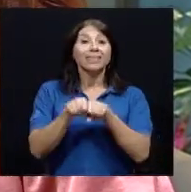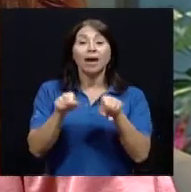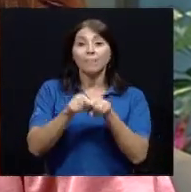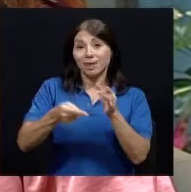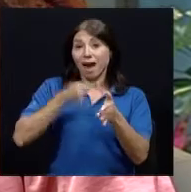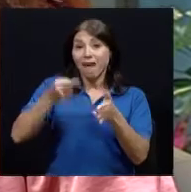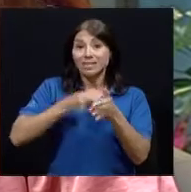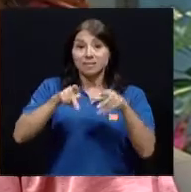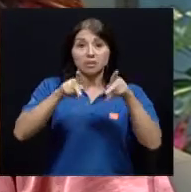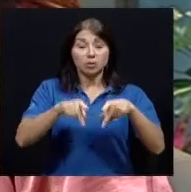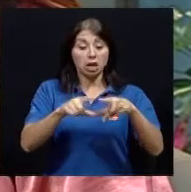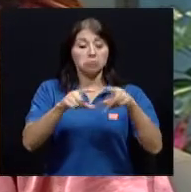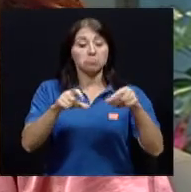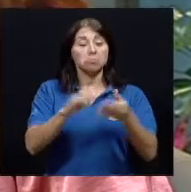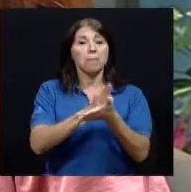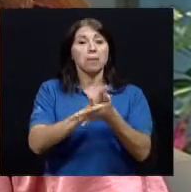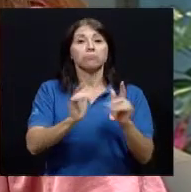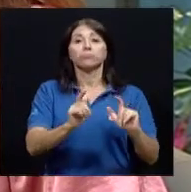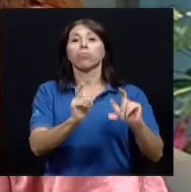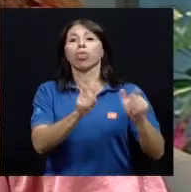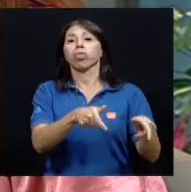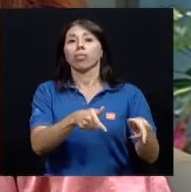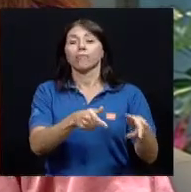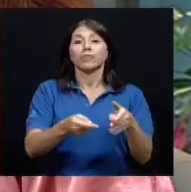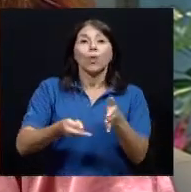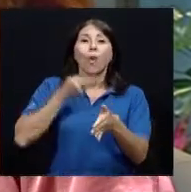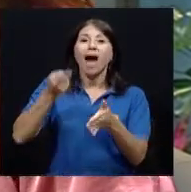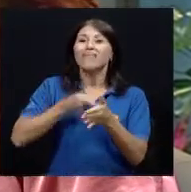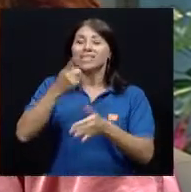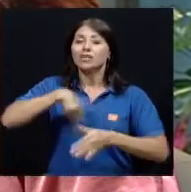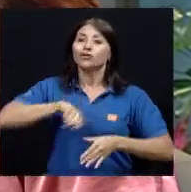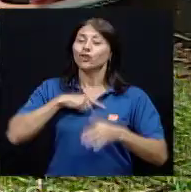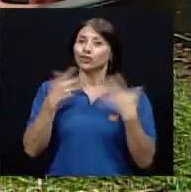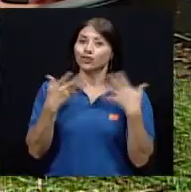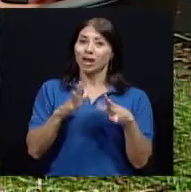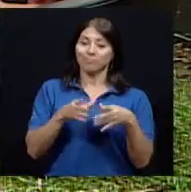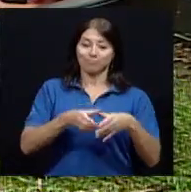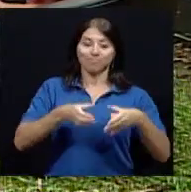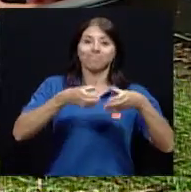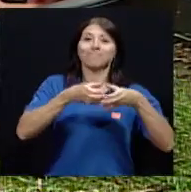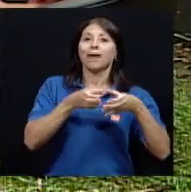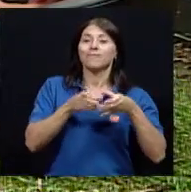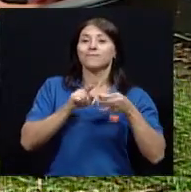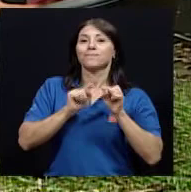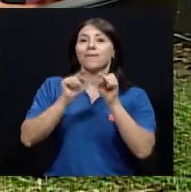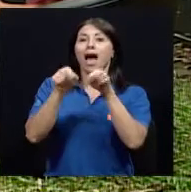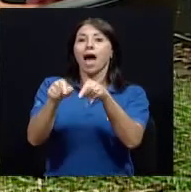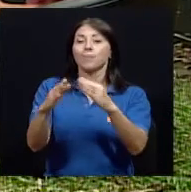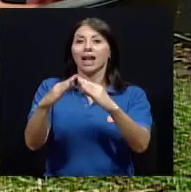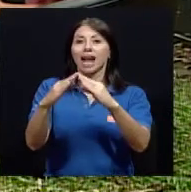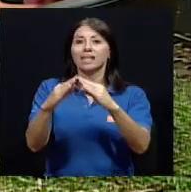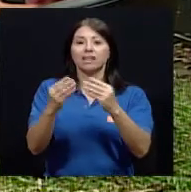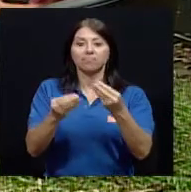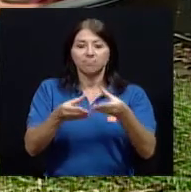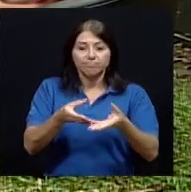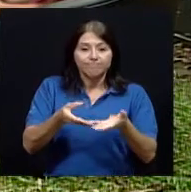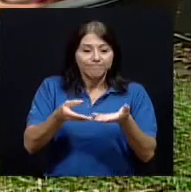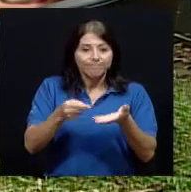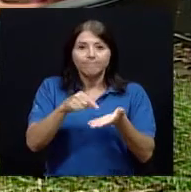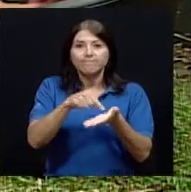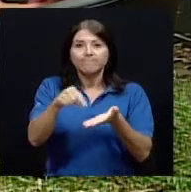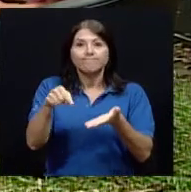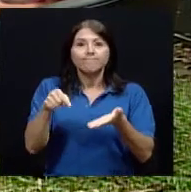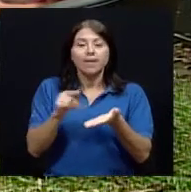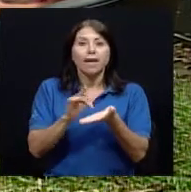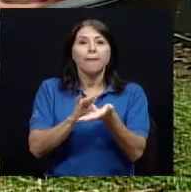sabemos qué hacer con esos medicamentos donde se debe de almacenar por lo general es en los baños verdad en el botiquín que está en el